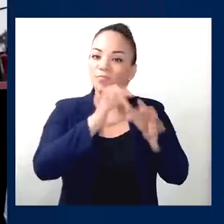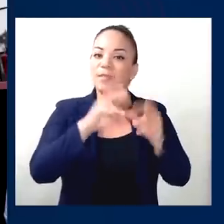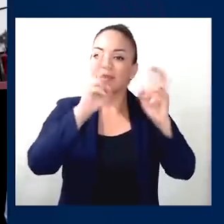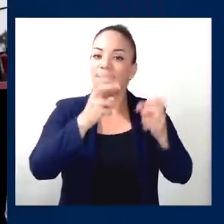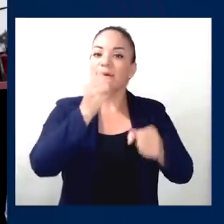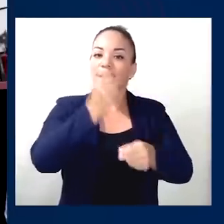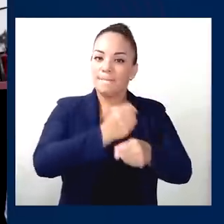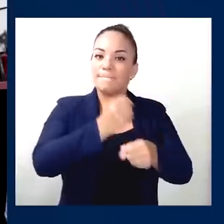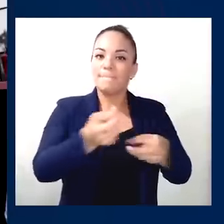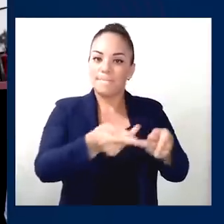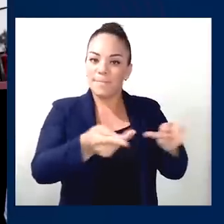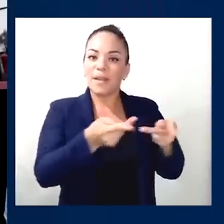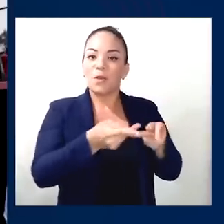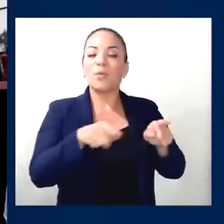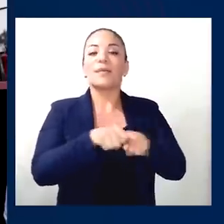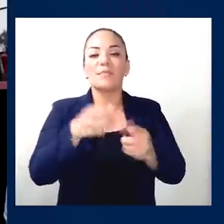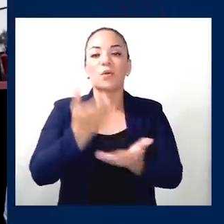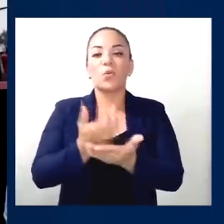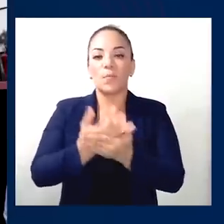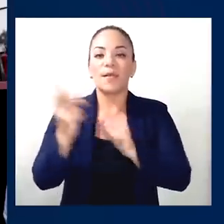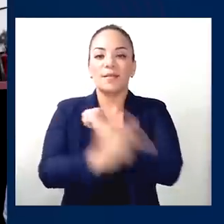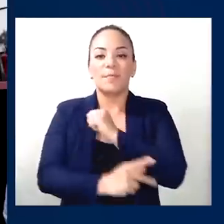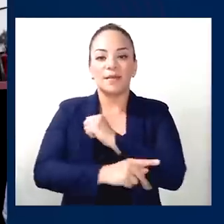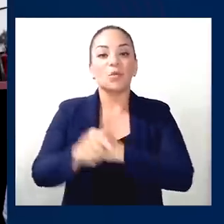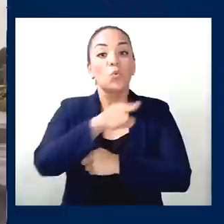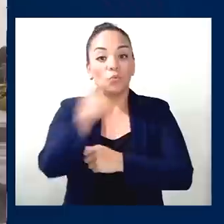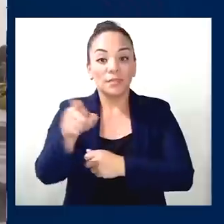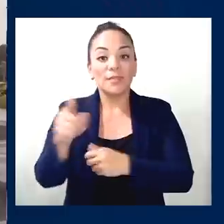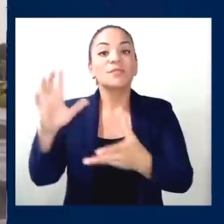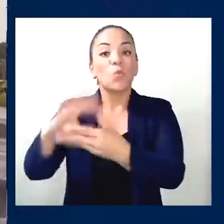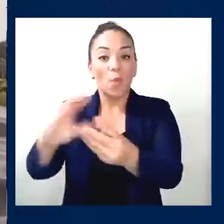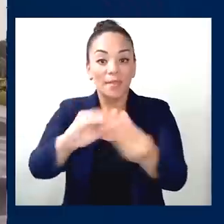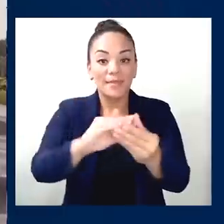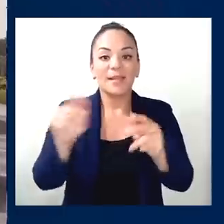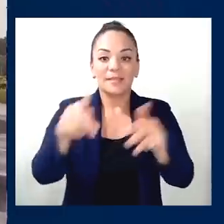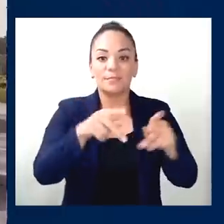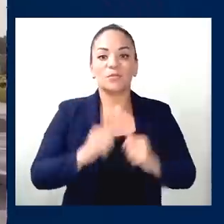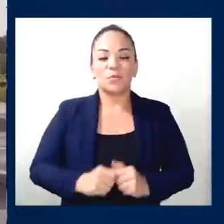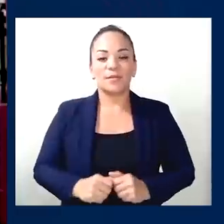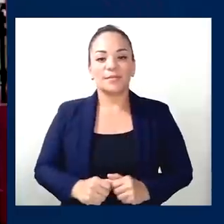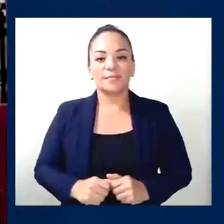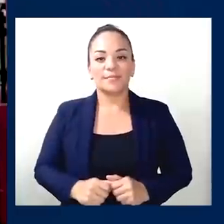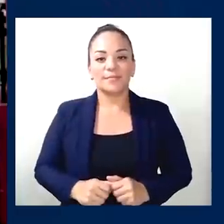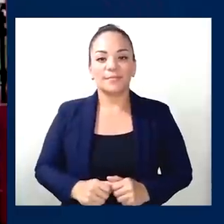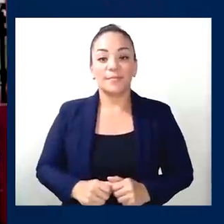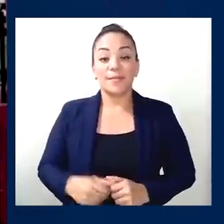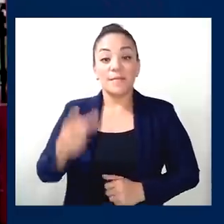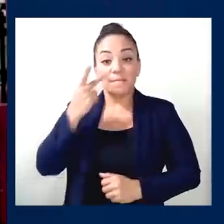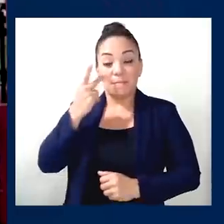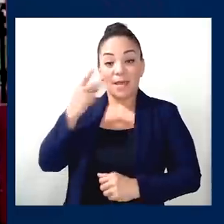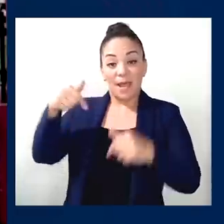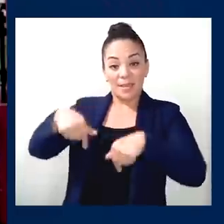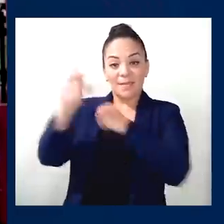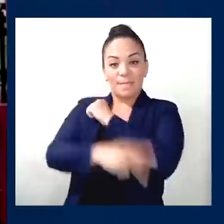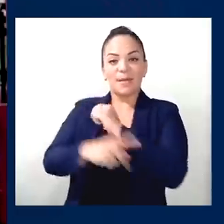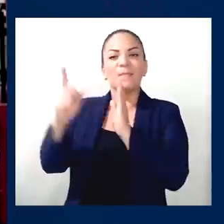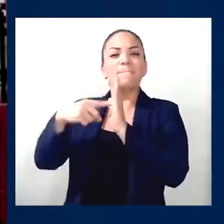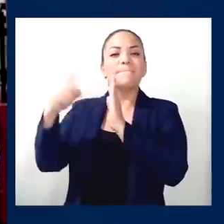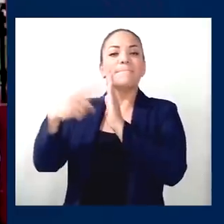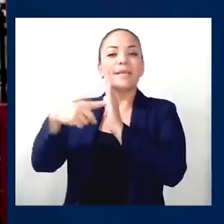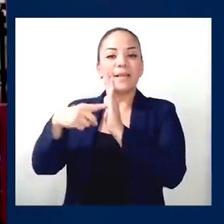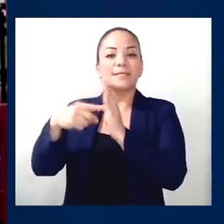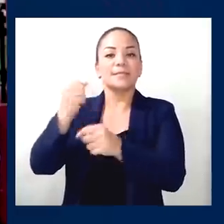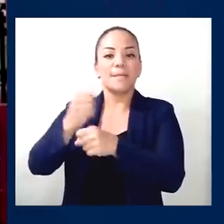empleo y la economía de este país. Cuéntele a la gente por qué. Miles de empleos en este país